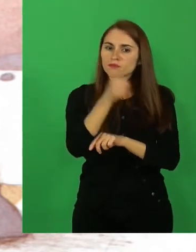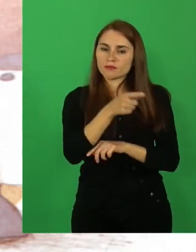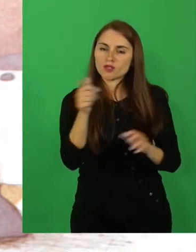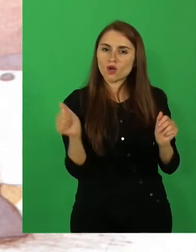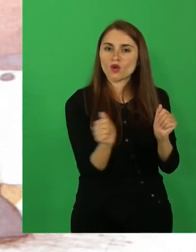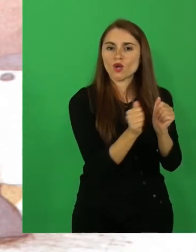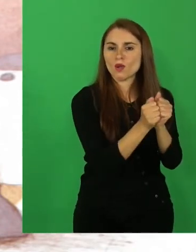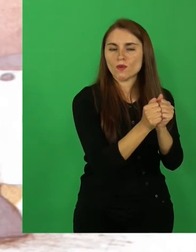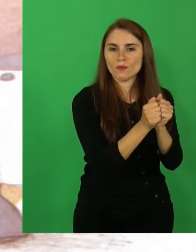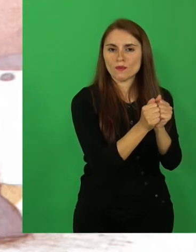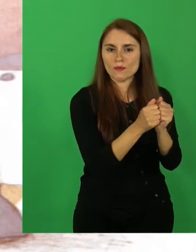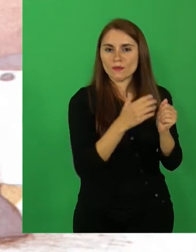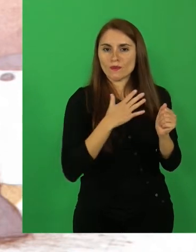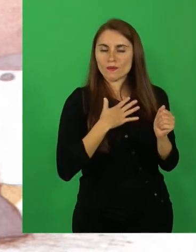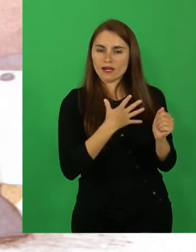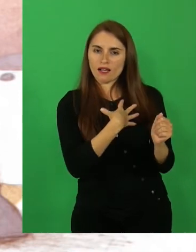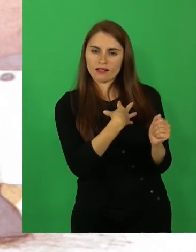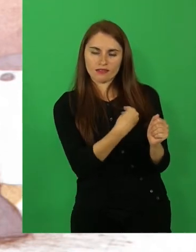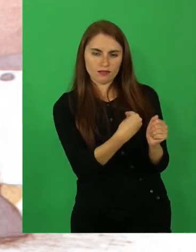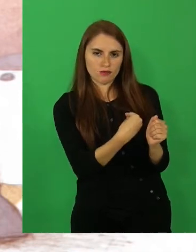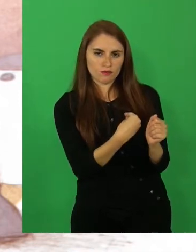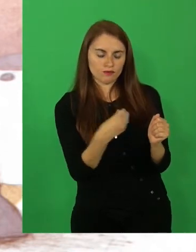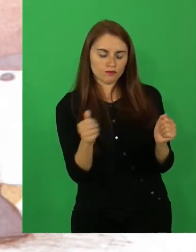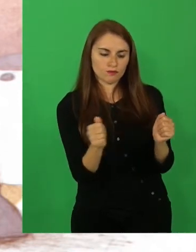acompañar a su hijo.